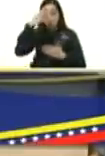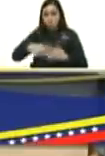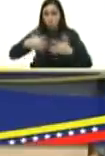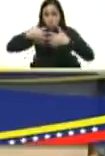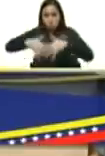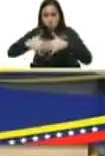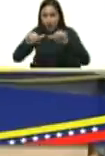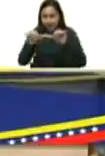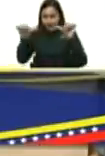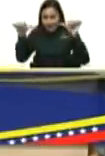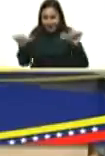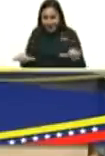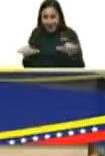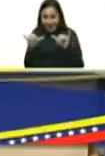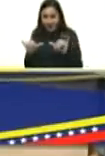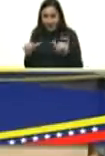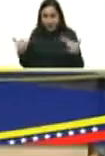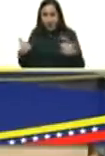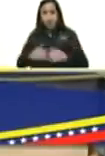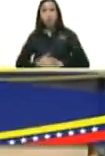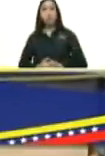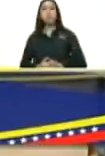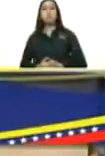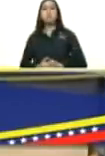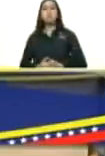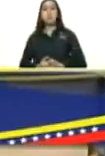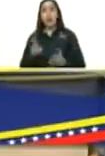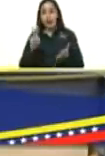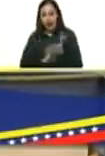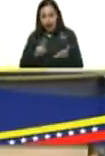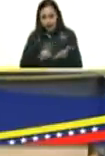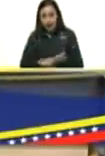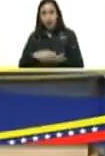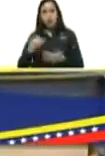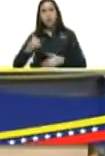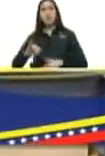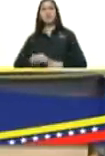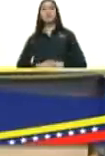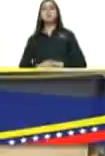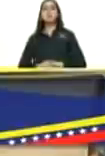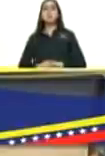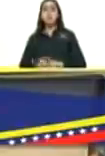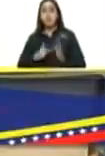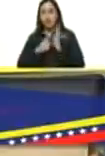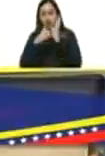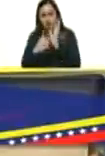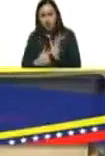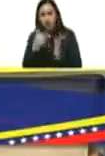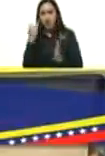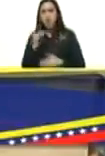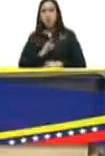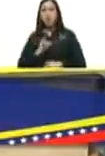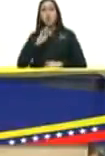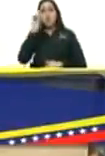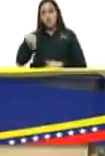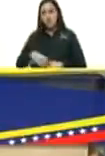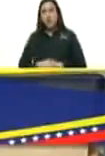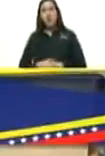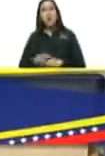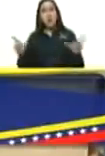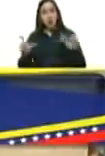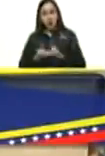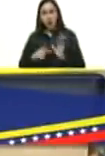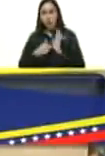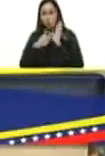al sistema de validación al sistema de identificación al sistema de transmisión